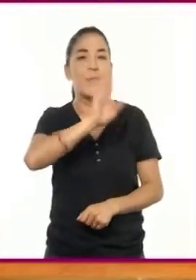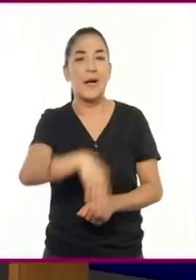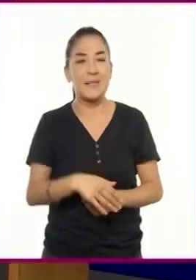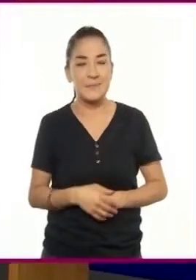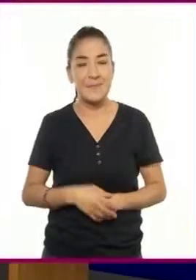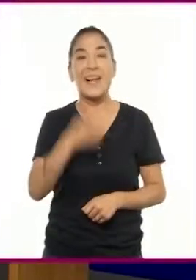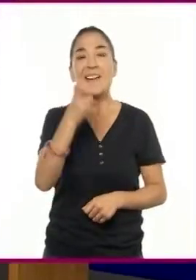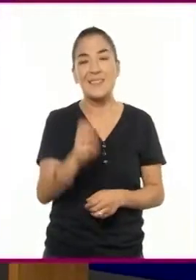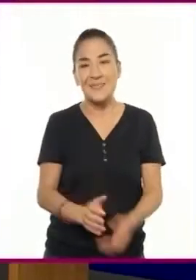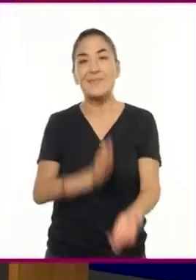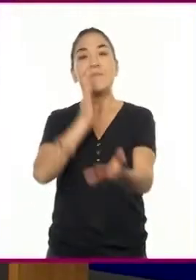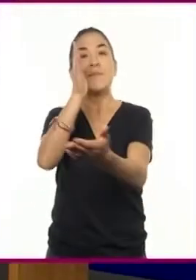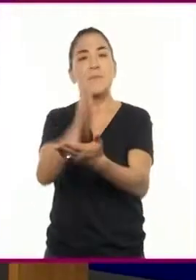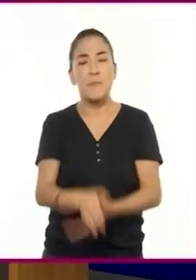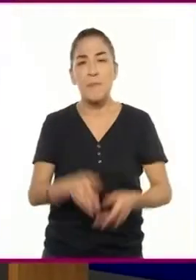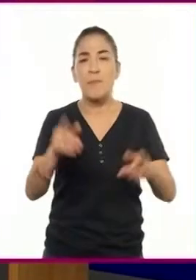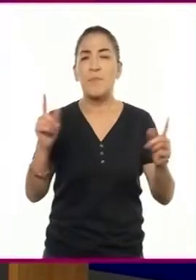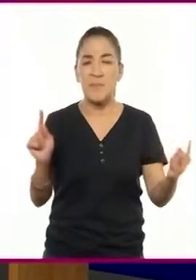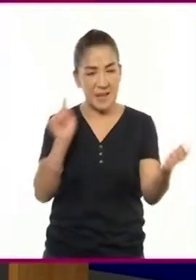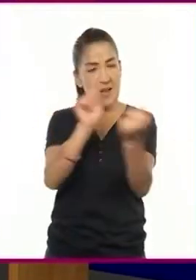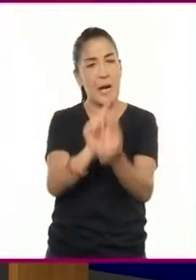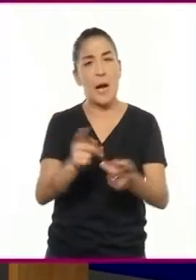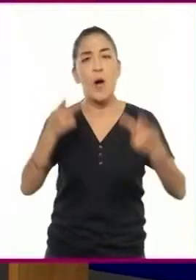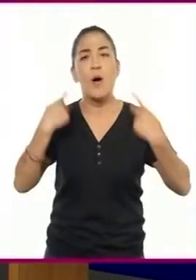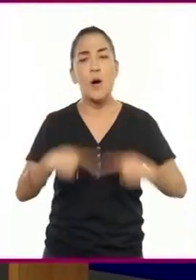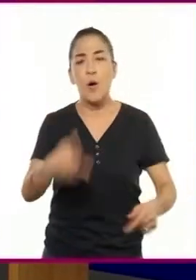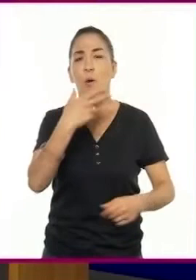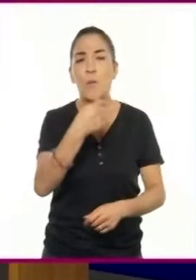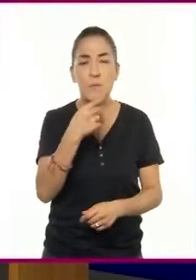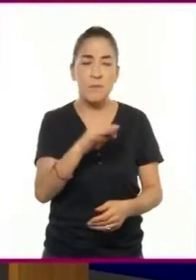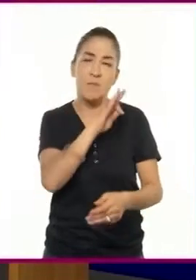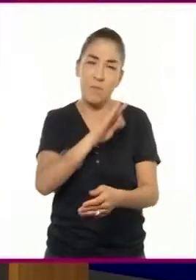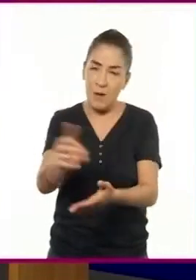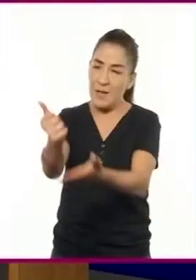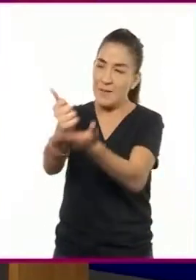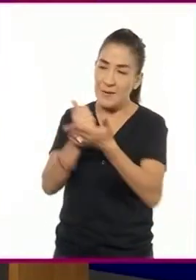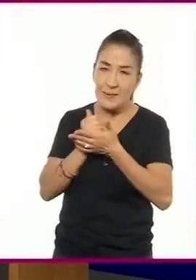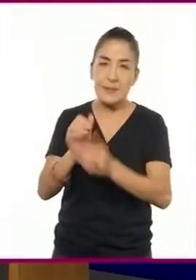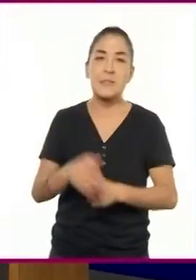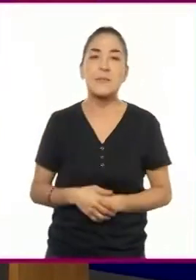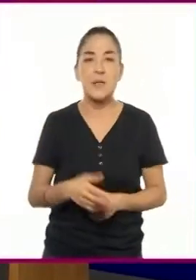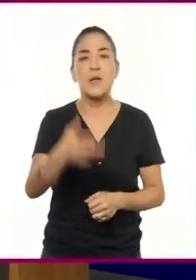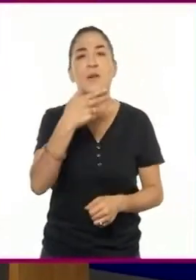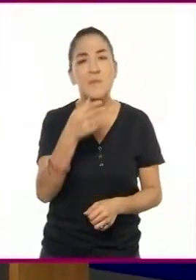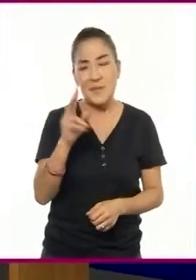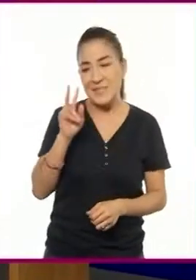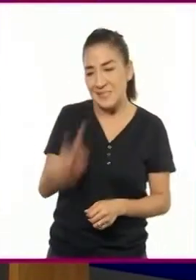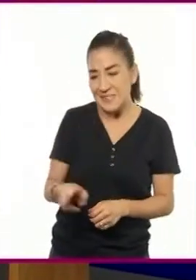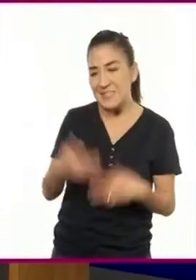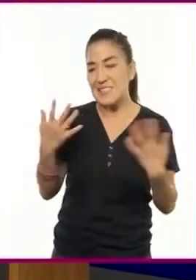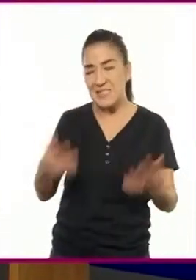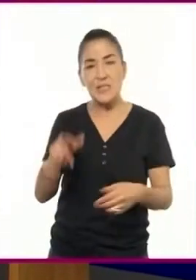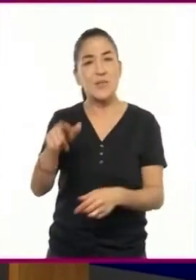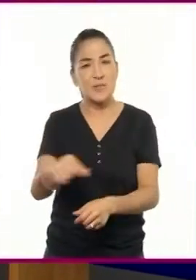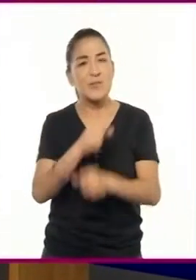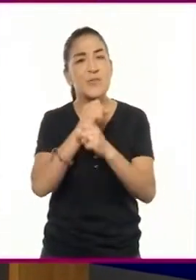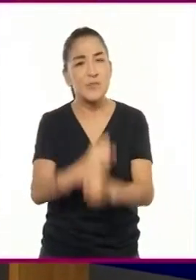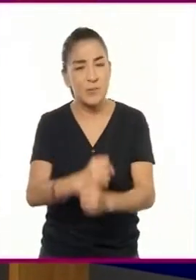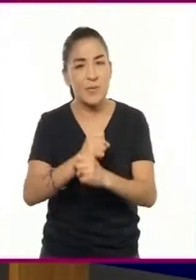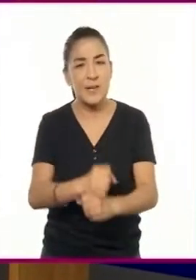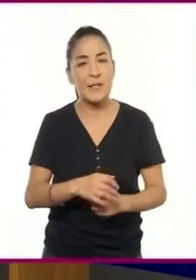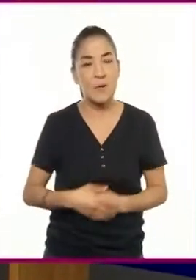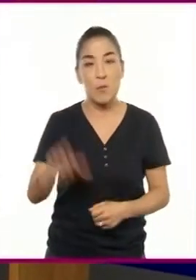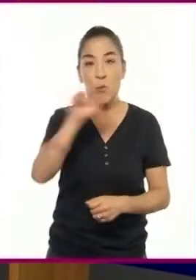encuentra a un hombre que le pide ayuda. El joven accede ante la imploración del desconocido y